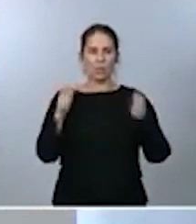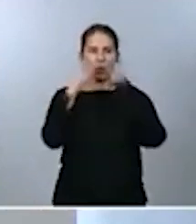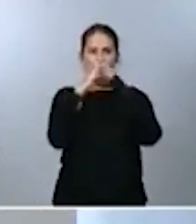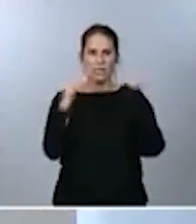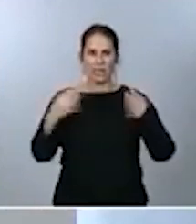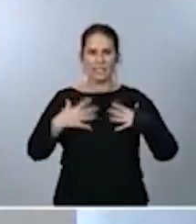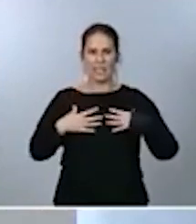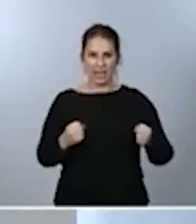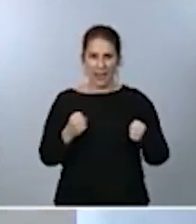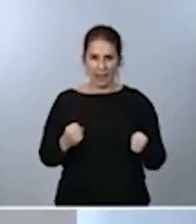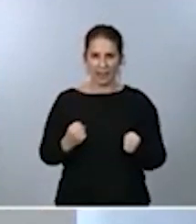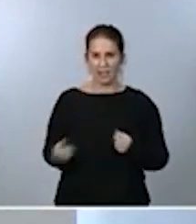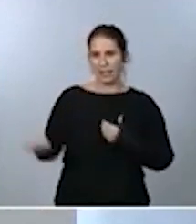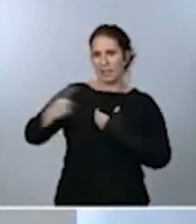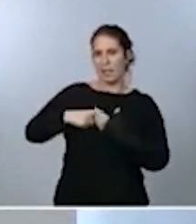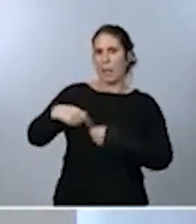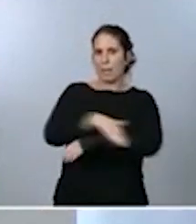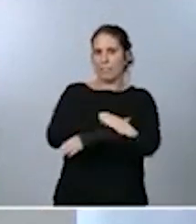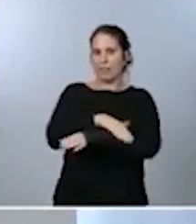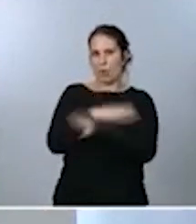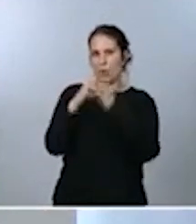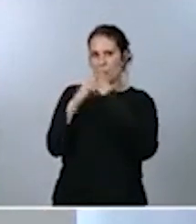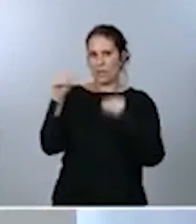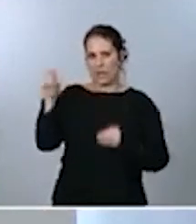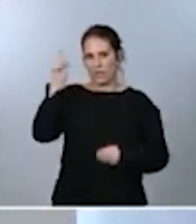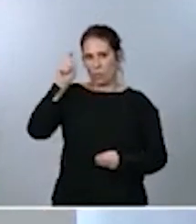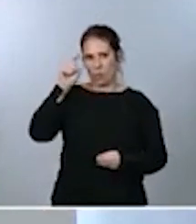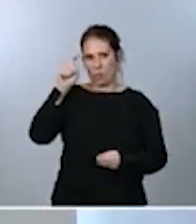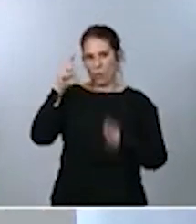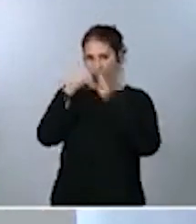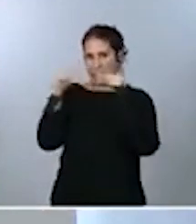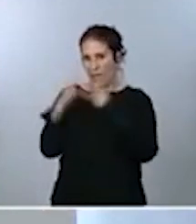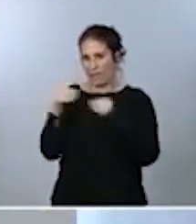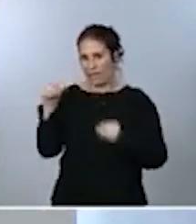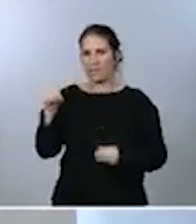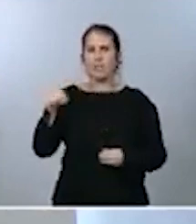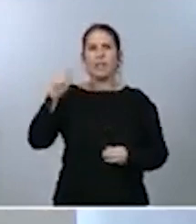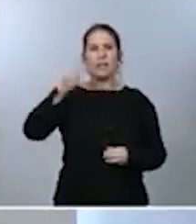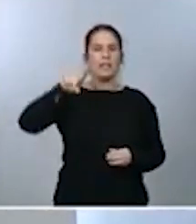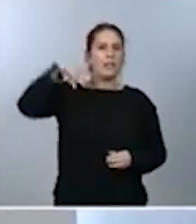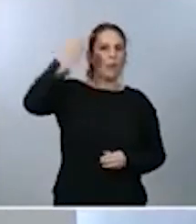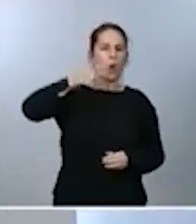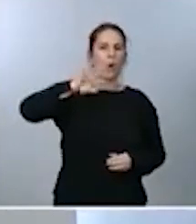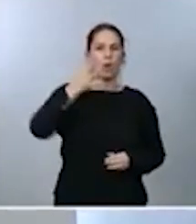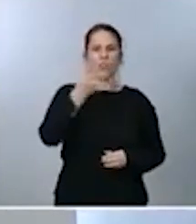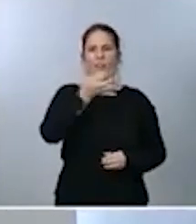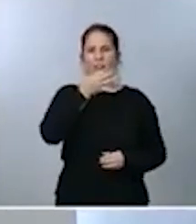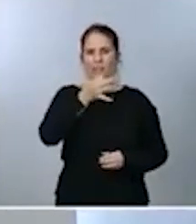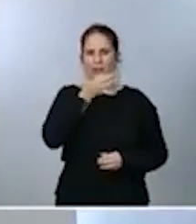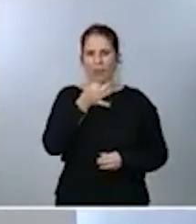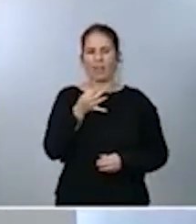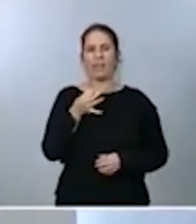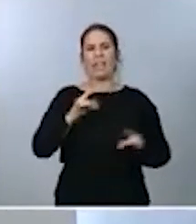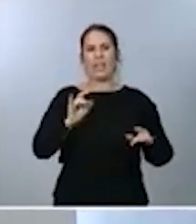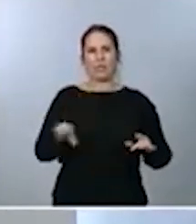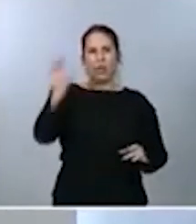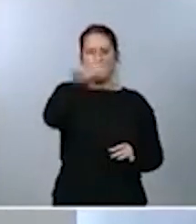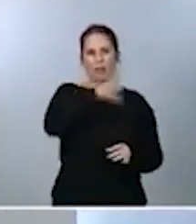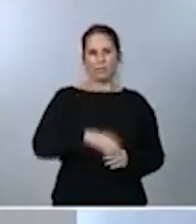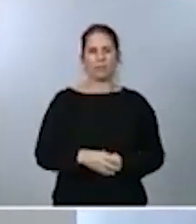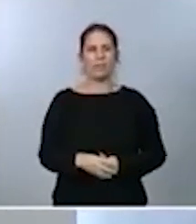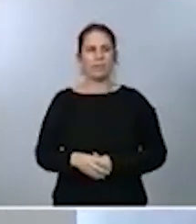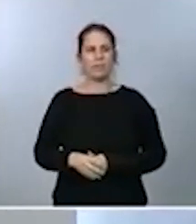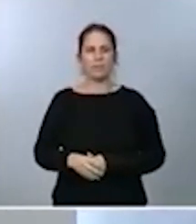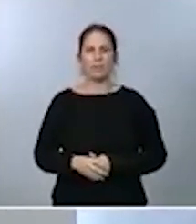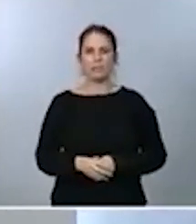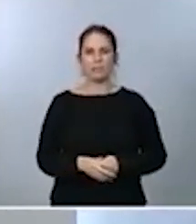presencia del ministro Castells y el jueves a las cuatro de la tarde reunión de la interterritorial. Finalmente, les